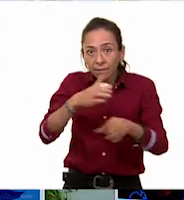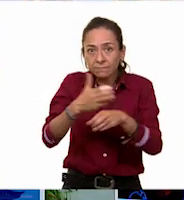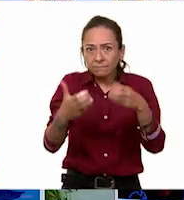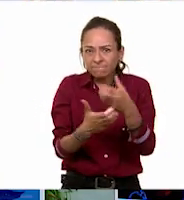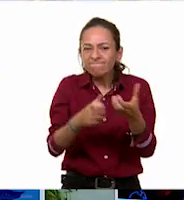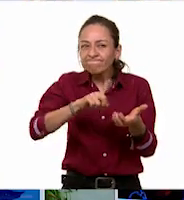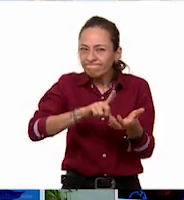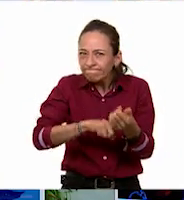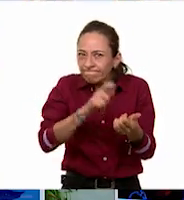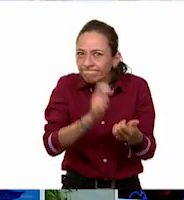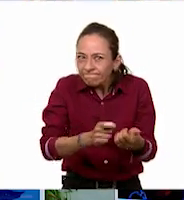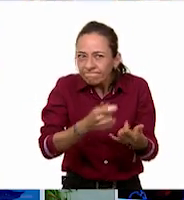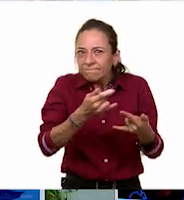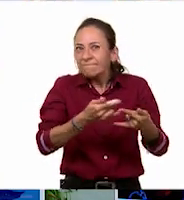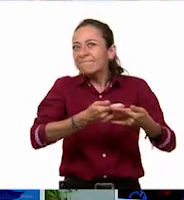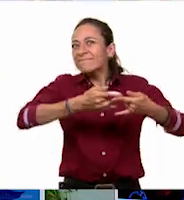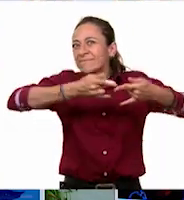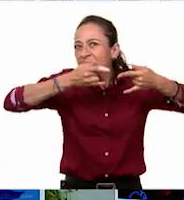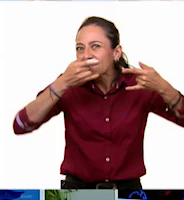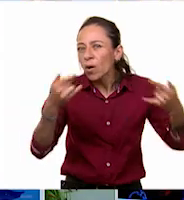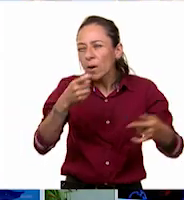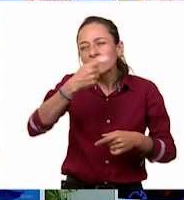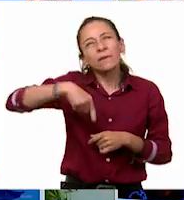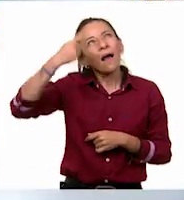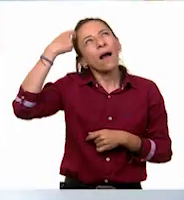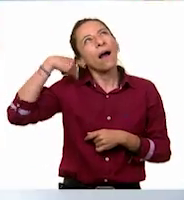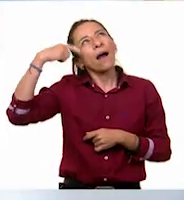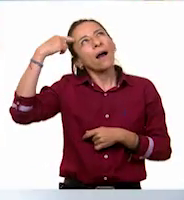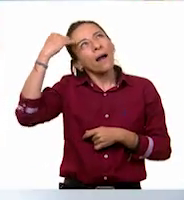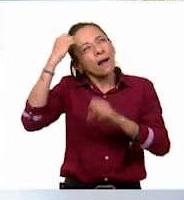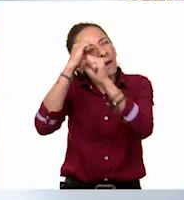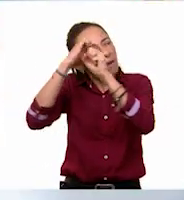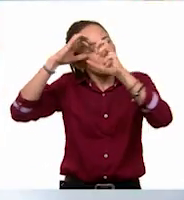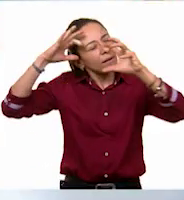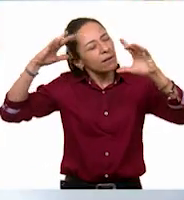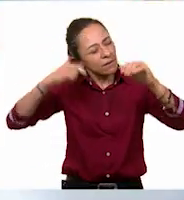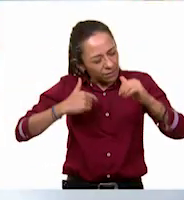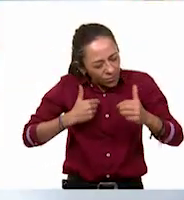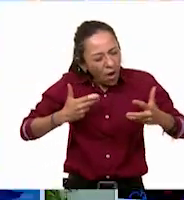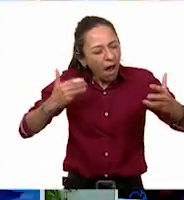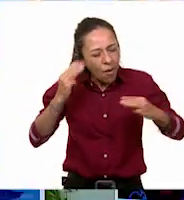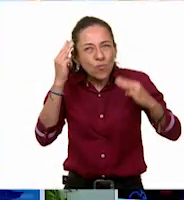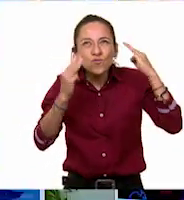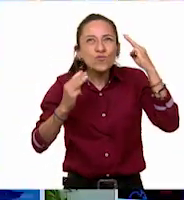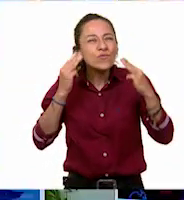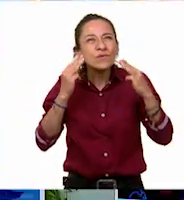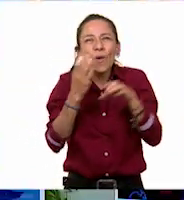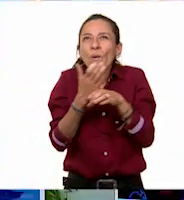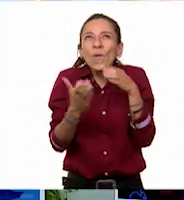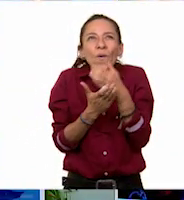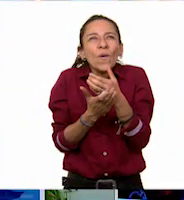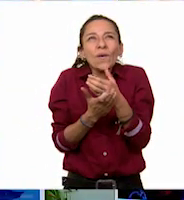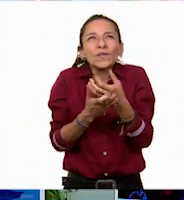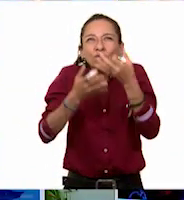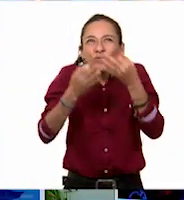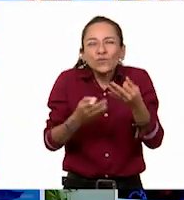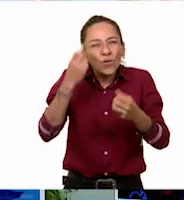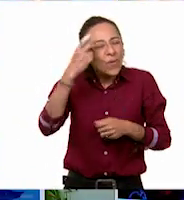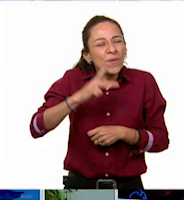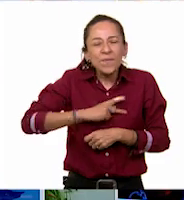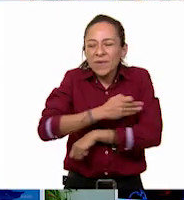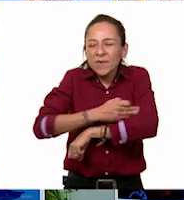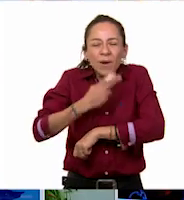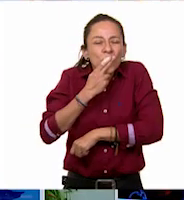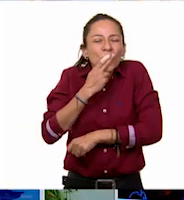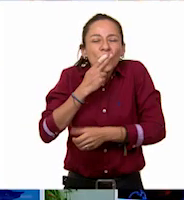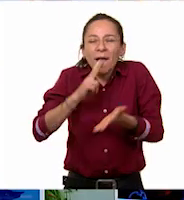objetos más preciados de su familia. Busquen en los cuartos, en la casa, pregúntenle